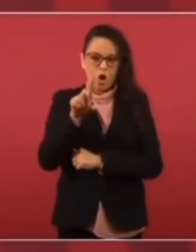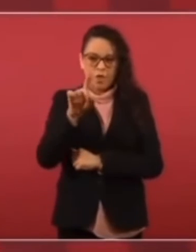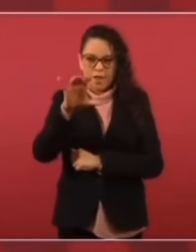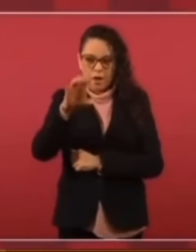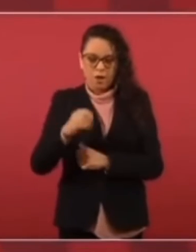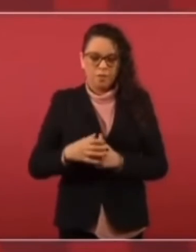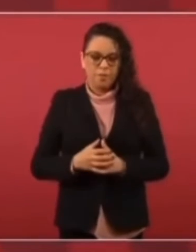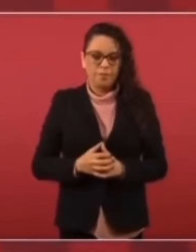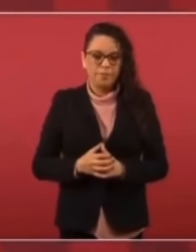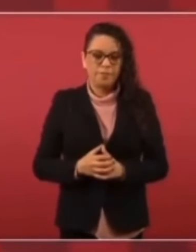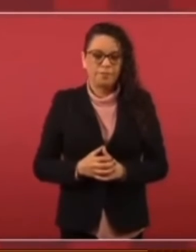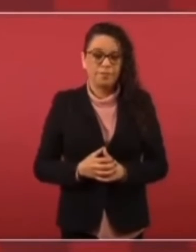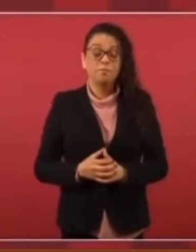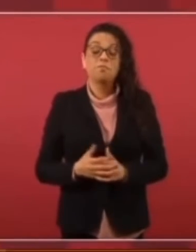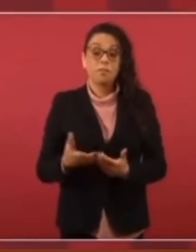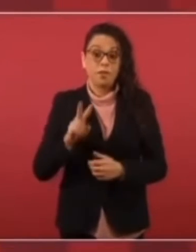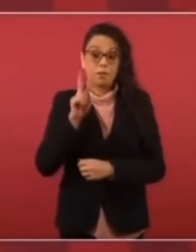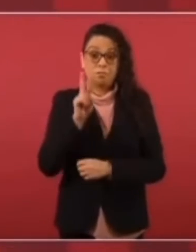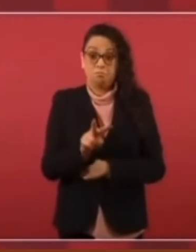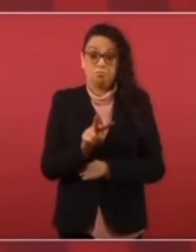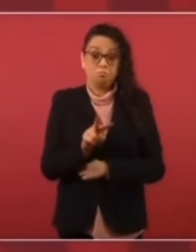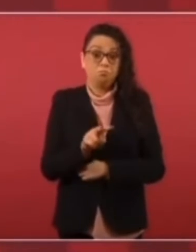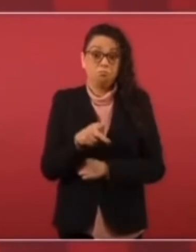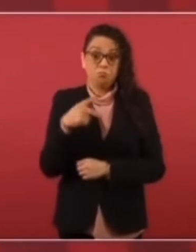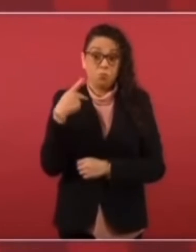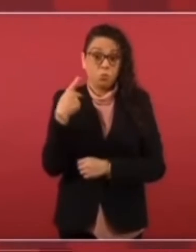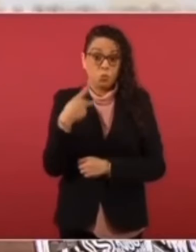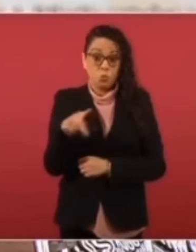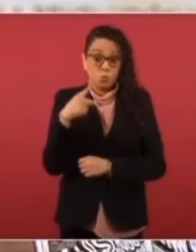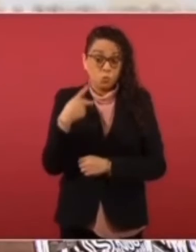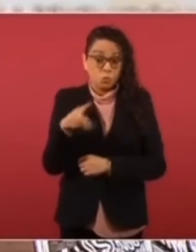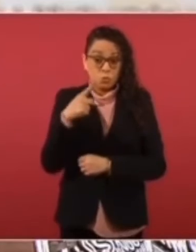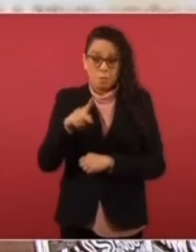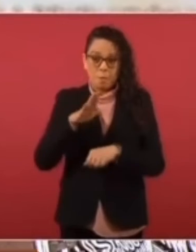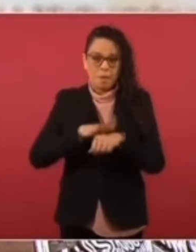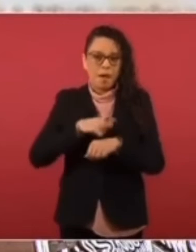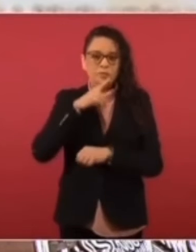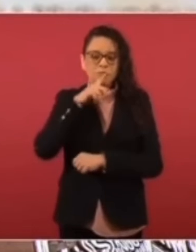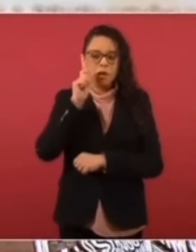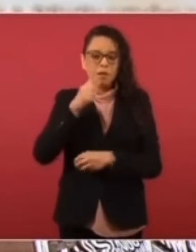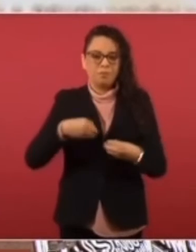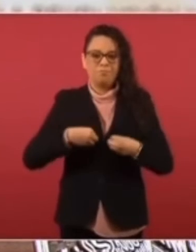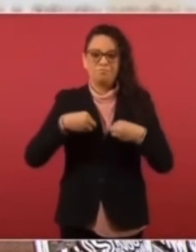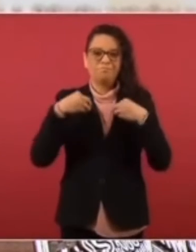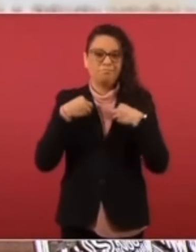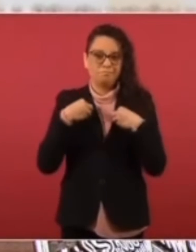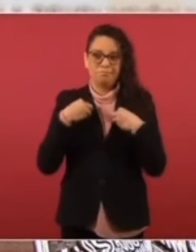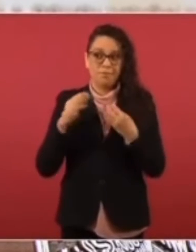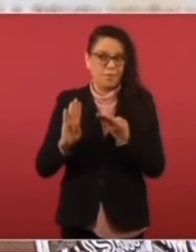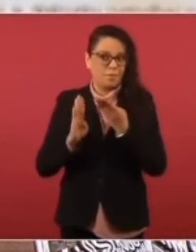que tienen un estado de bienestar de lo mejor en el mundo.